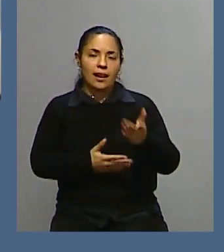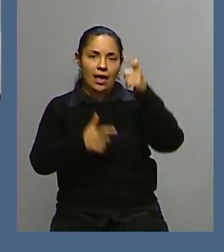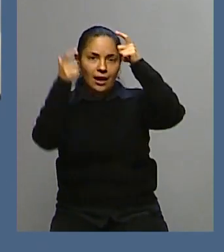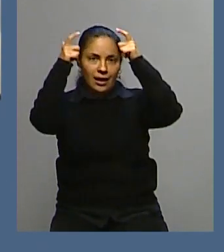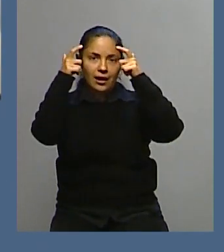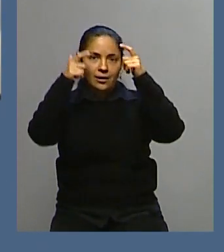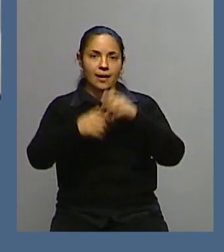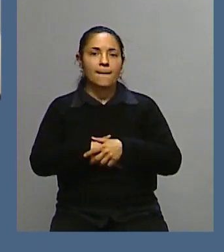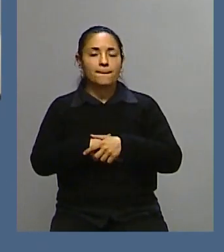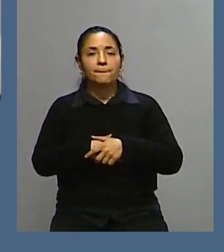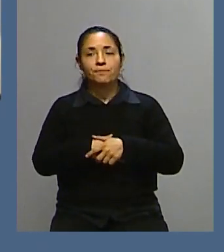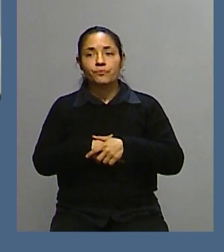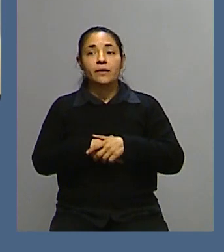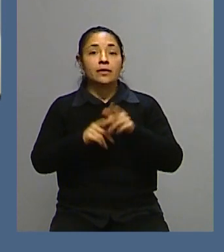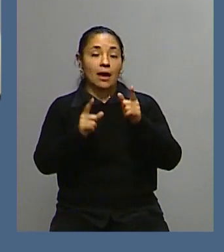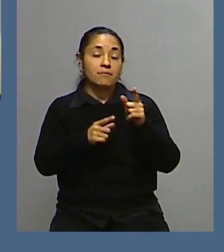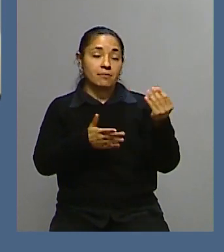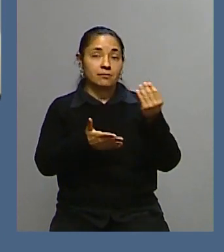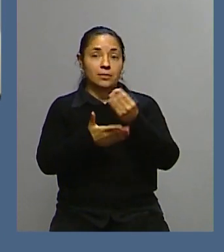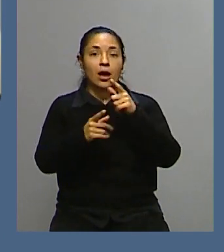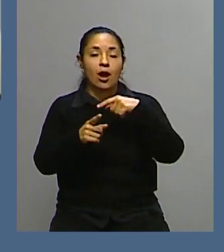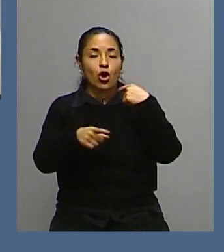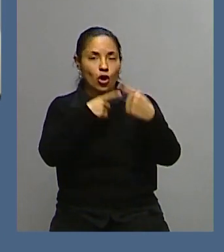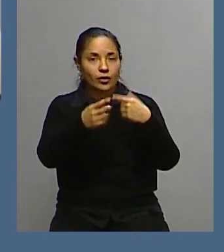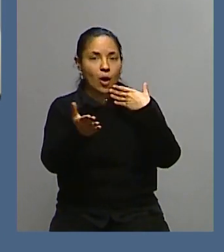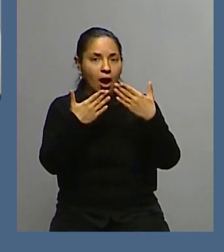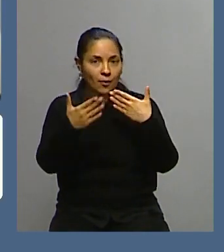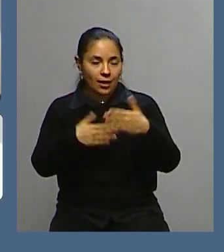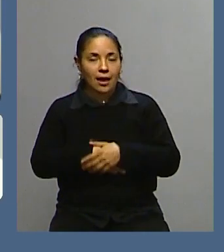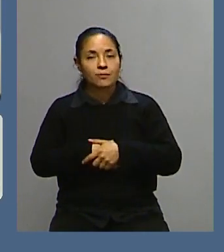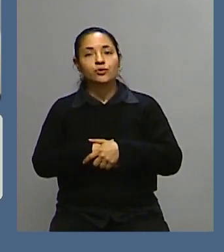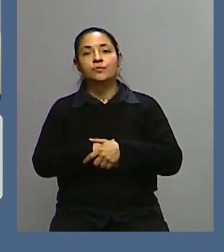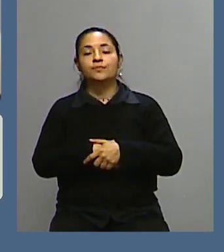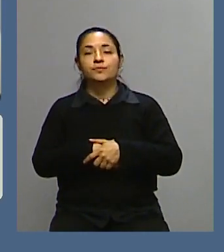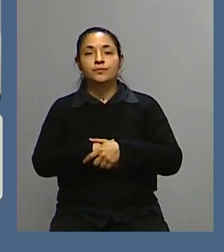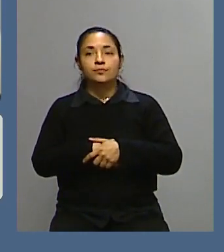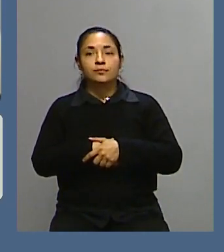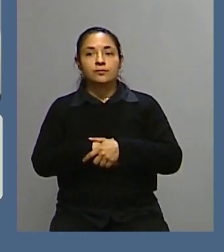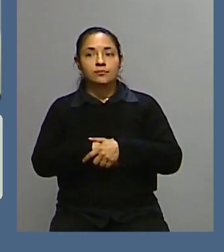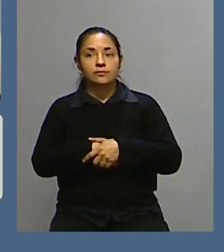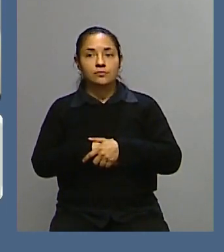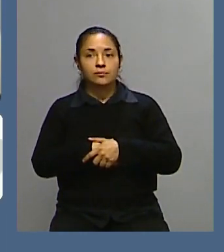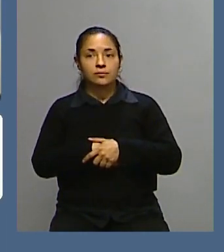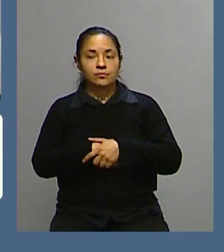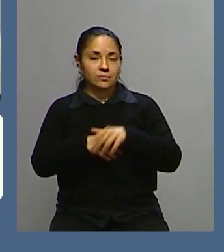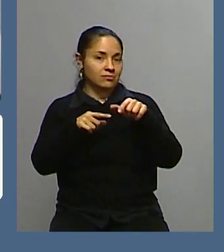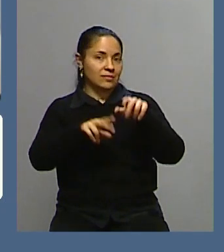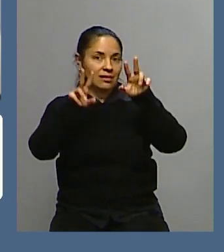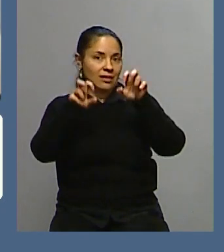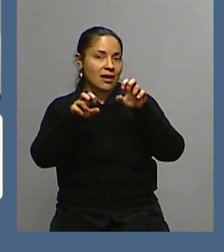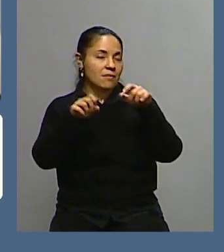la figura de su sucesor. Bueno, vamos a seguir hablando del tema, porque realmente es el tema